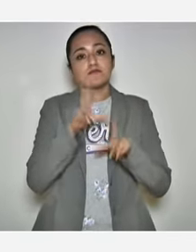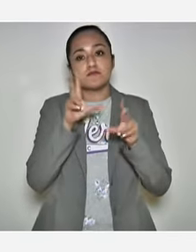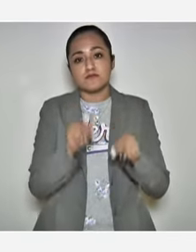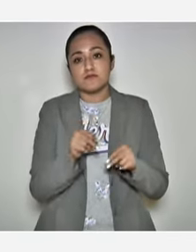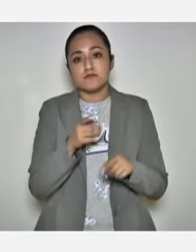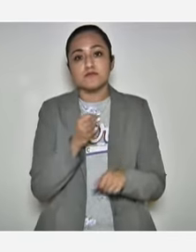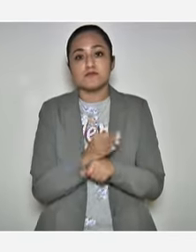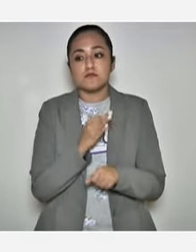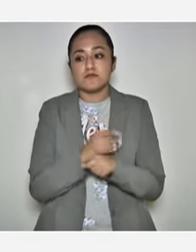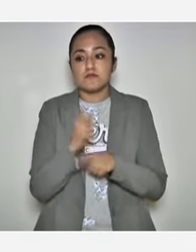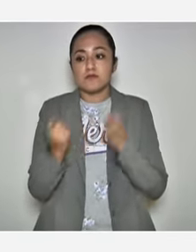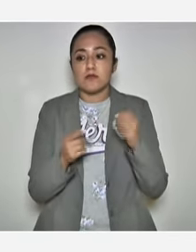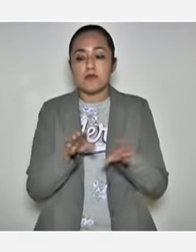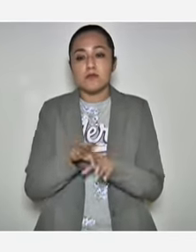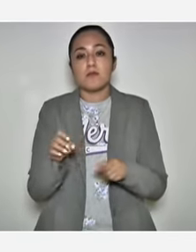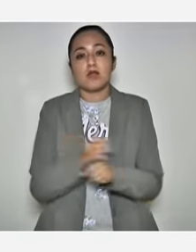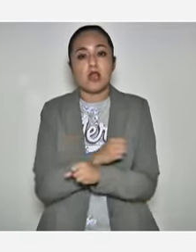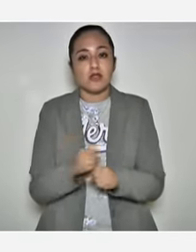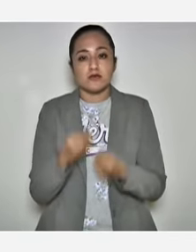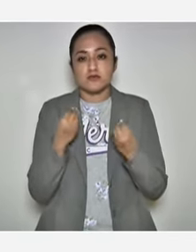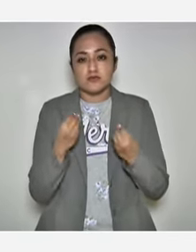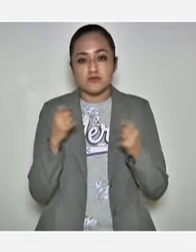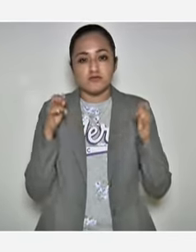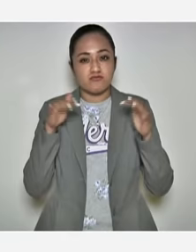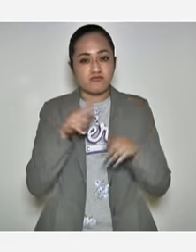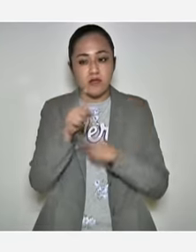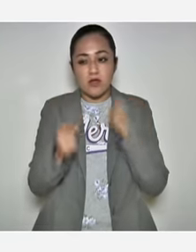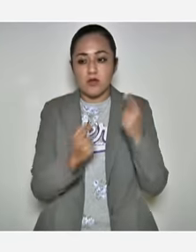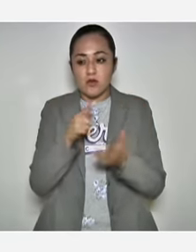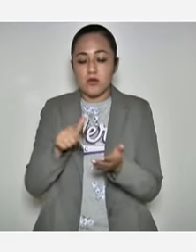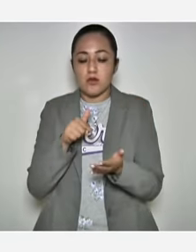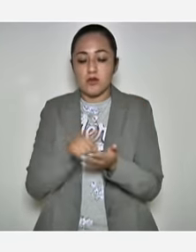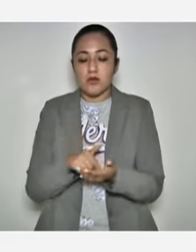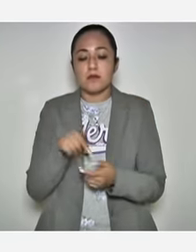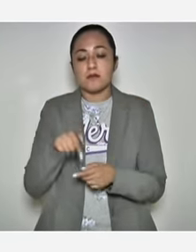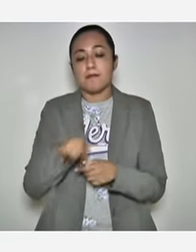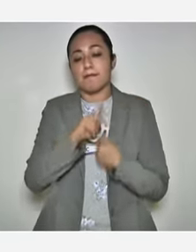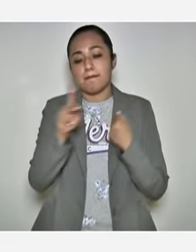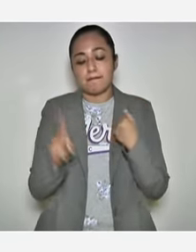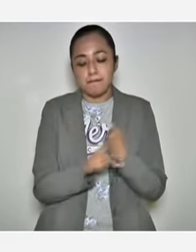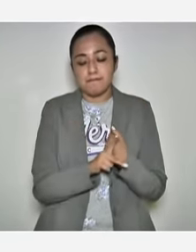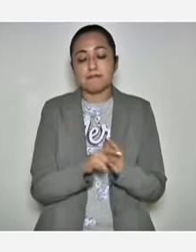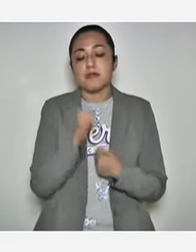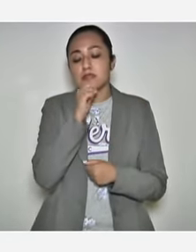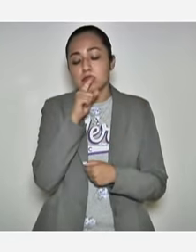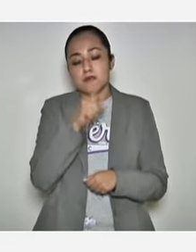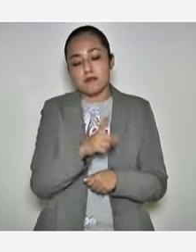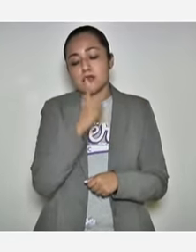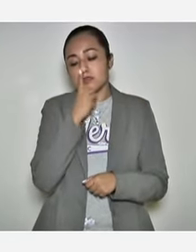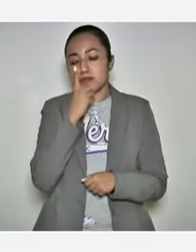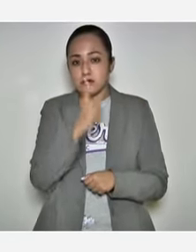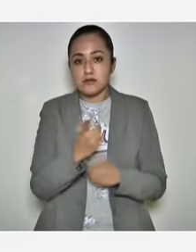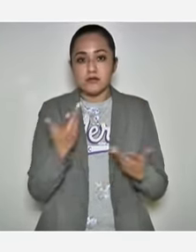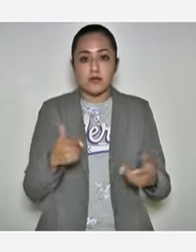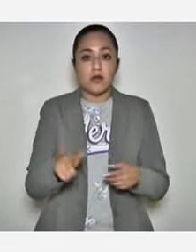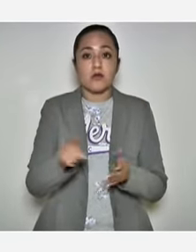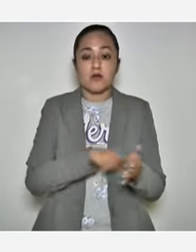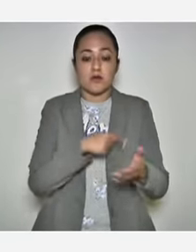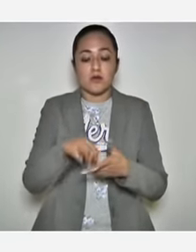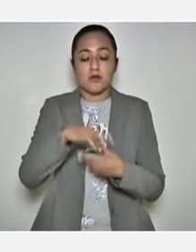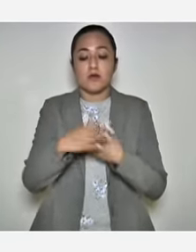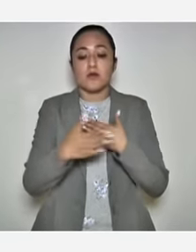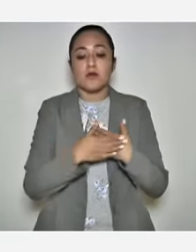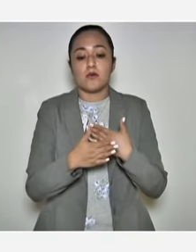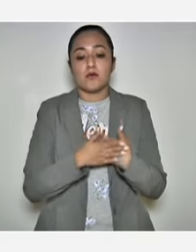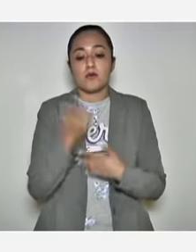intimidar por estos actos de violencia que se han presentado en algunos puntos del país y garantizó que las elecciones del próximo